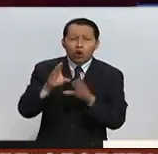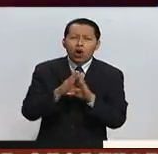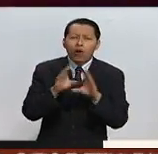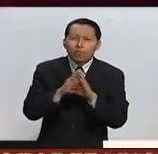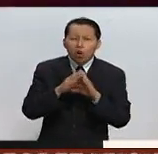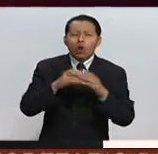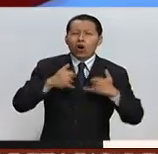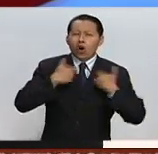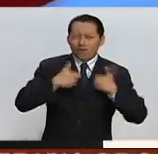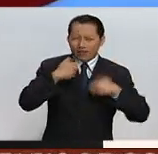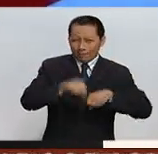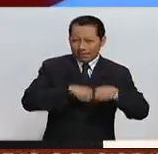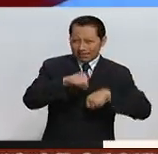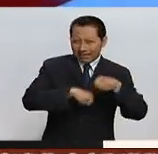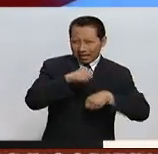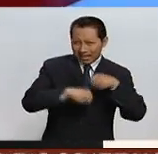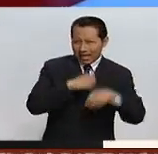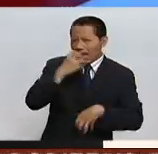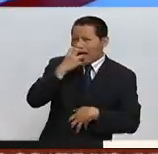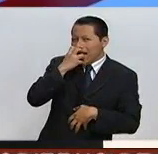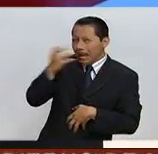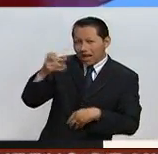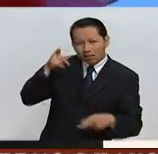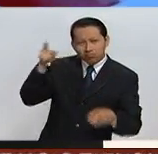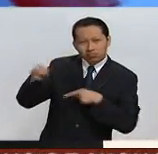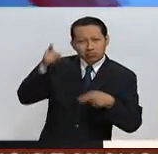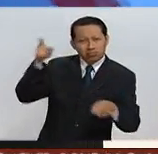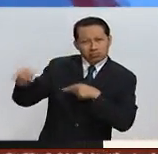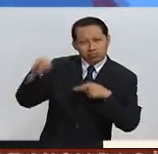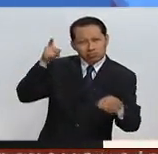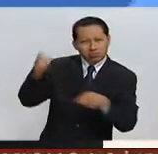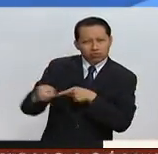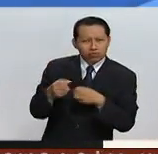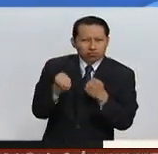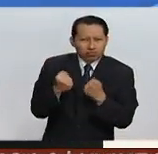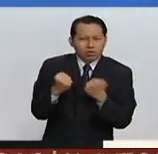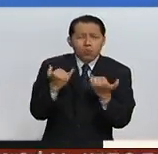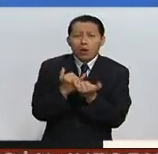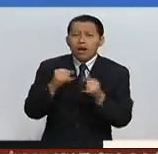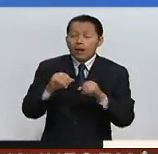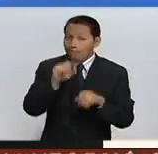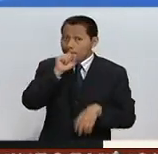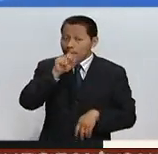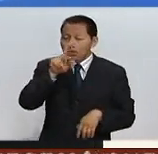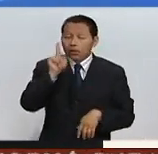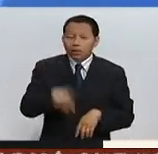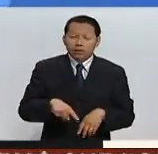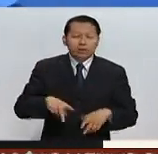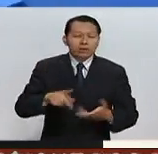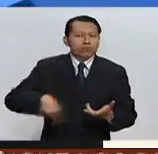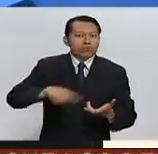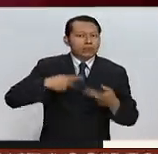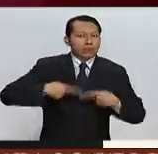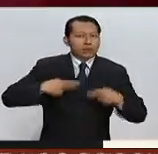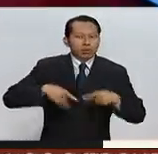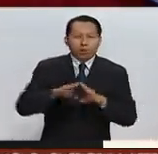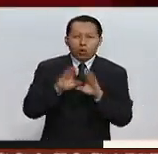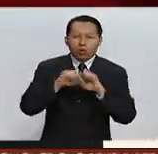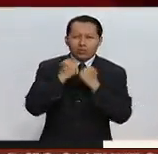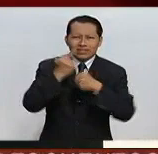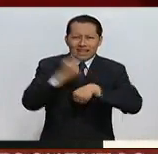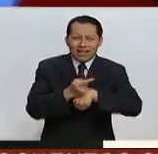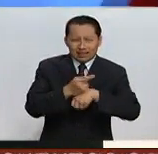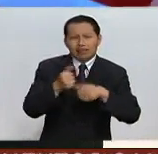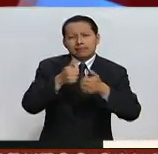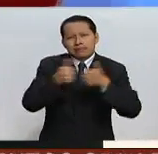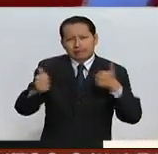empezó a gritar improperios de manera directa. Es decir, hay una sociedad muy dividida que también puede generar cierto tipo de problemas. Estaba